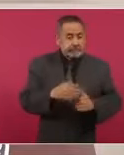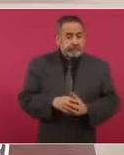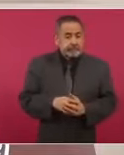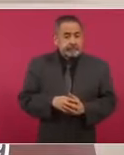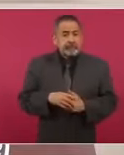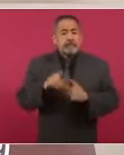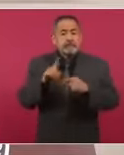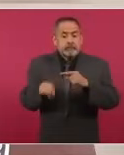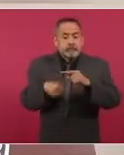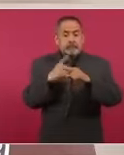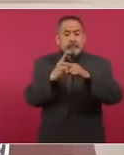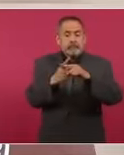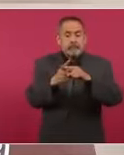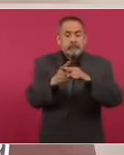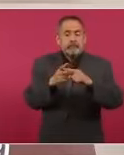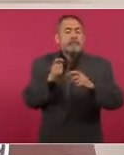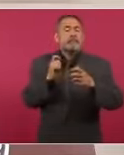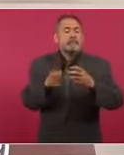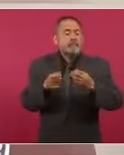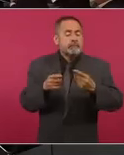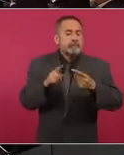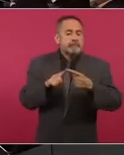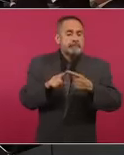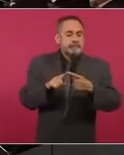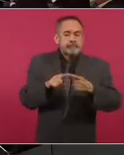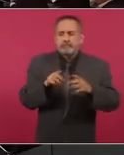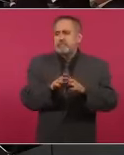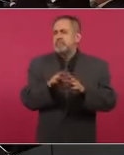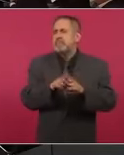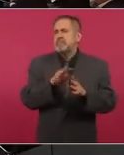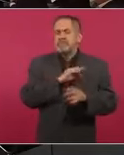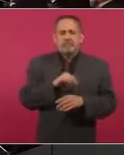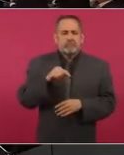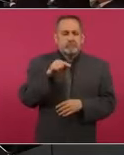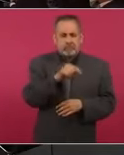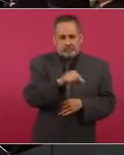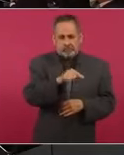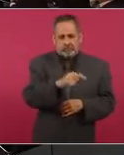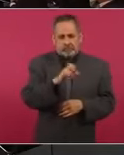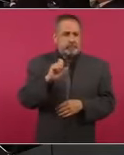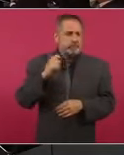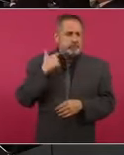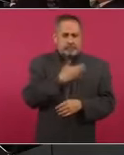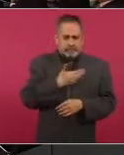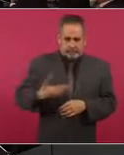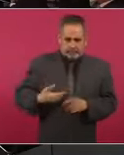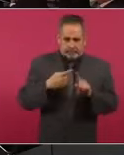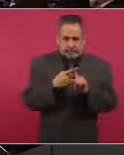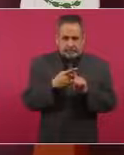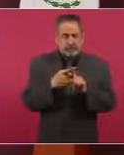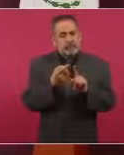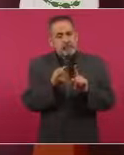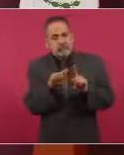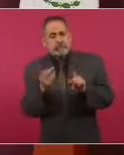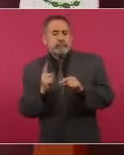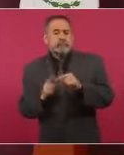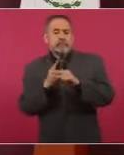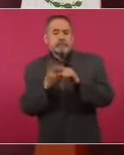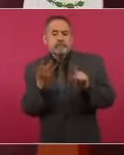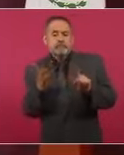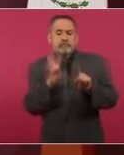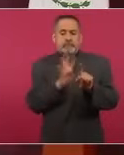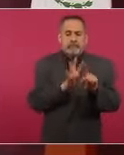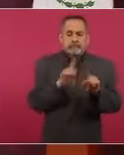suma, porque tenían como cien elementos para